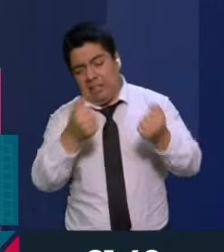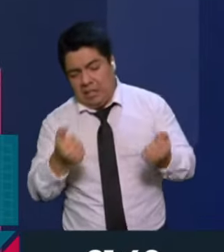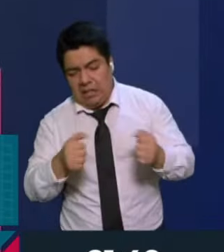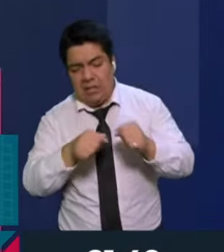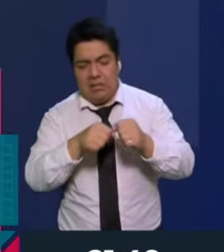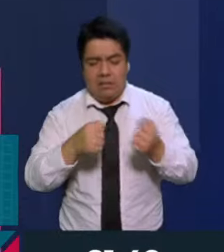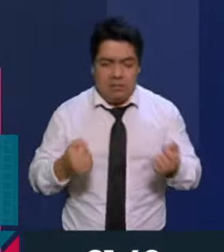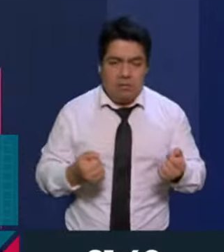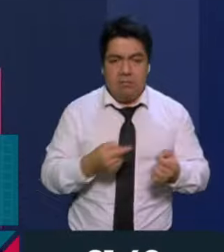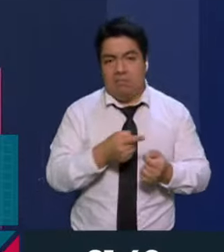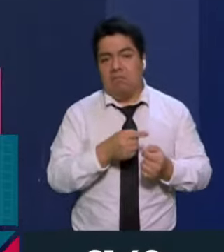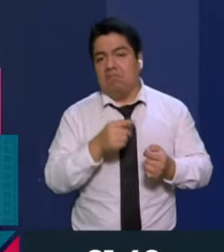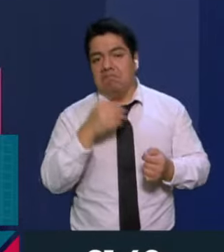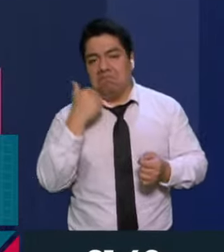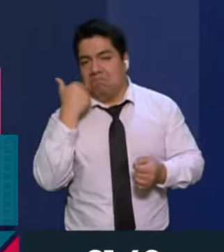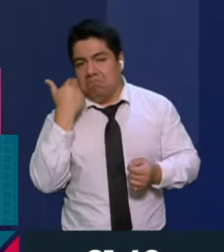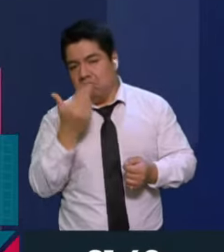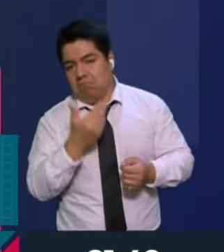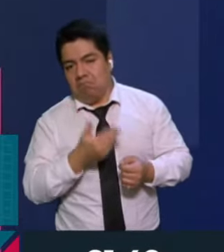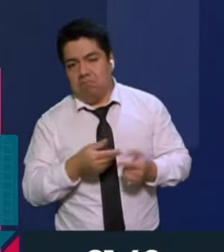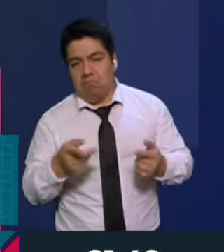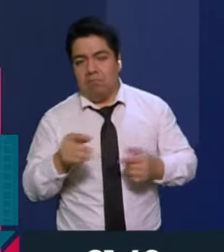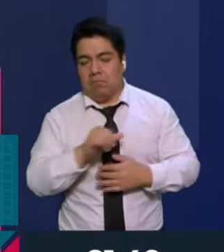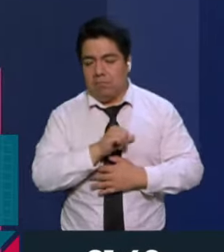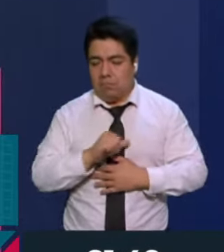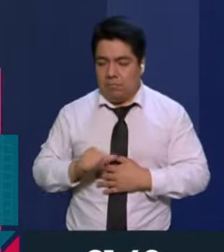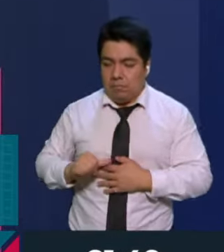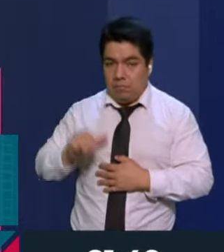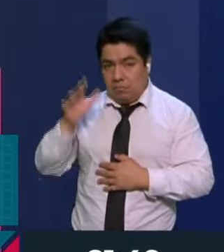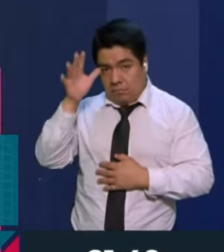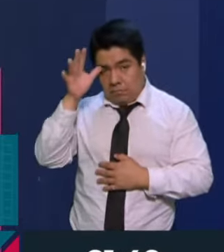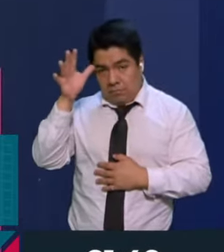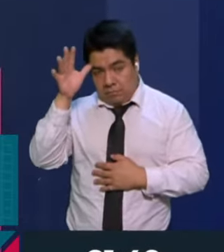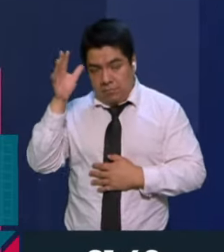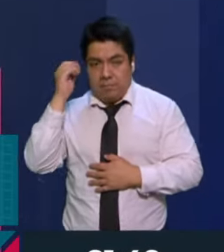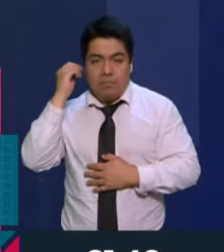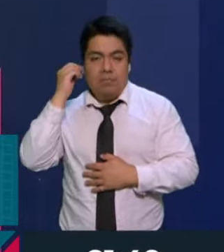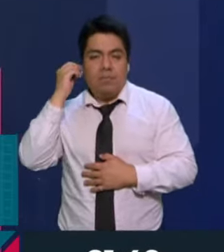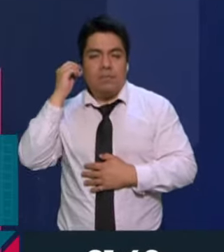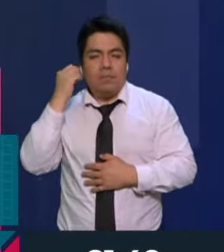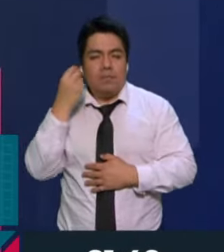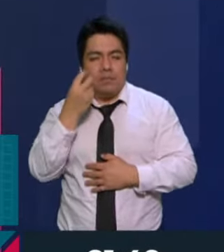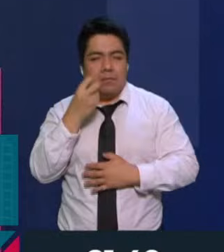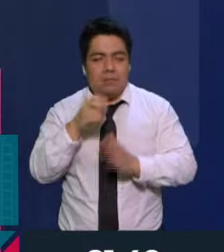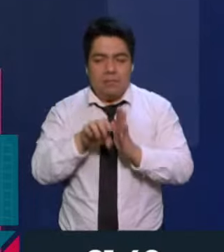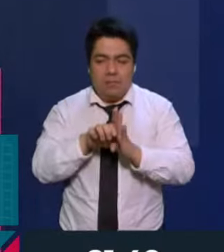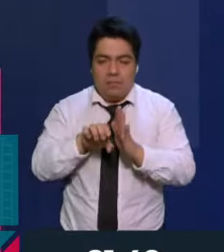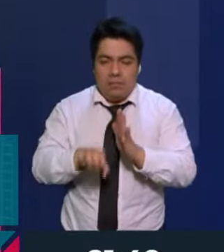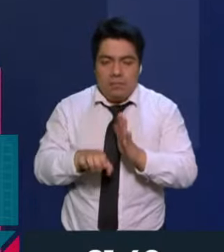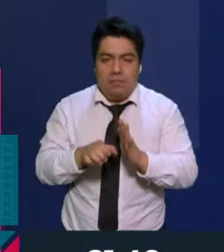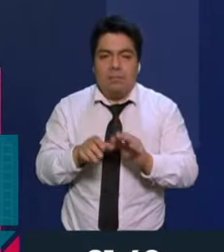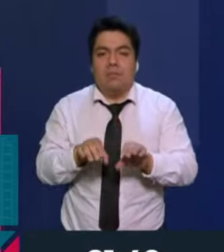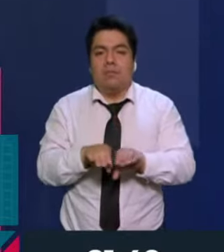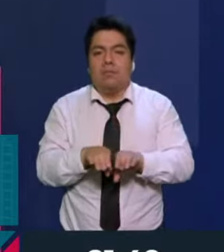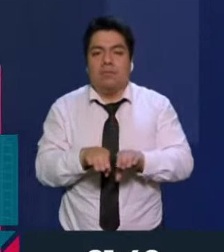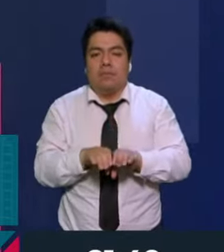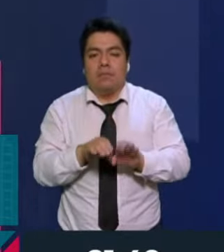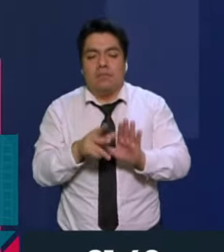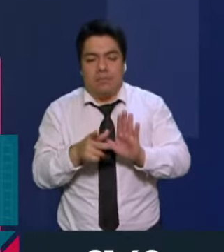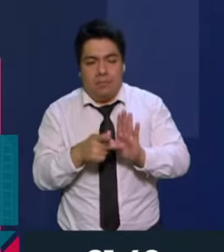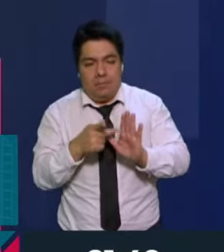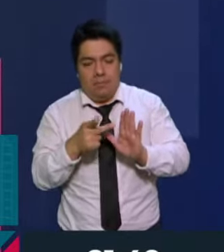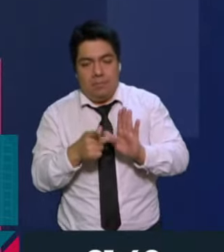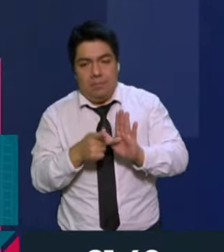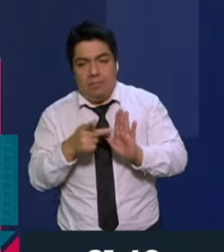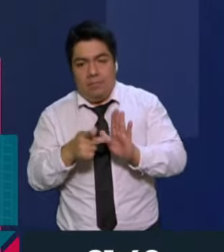el poder en la Alcaldía Cuauhtémoc. Ese es un ejemplo, pero cómo se ha ganado una y otra vez